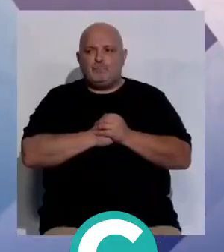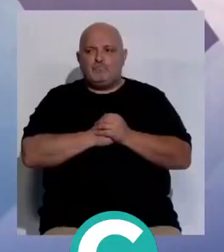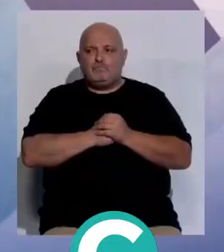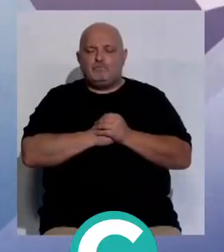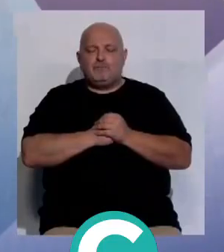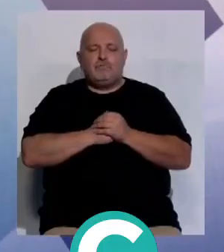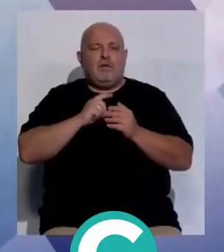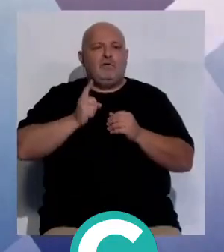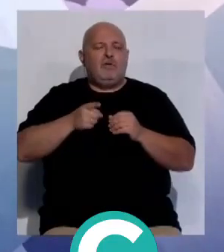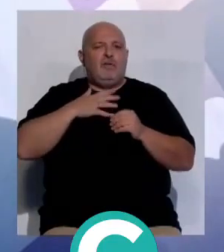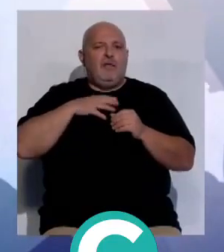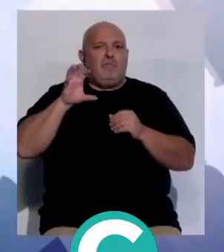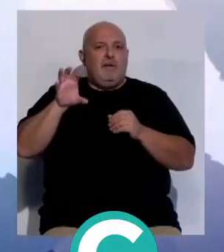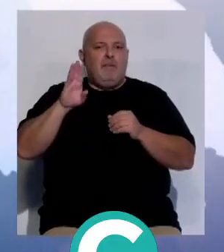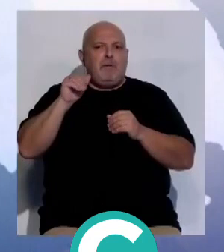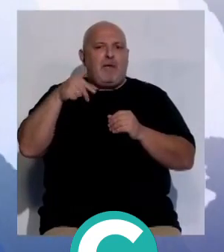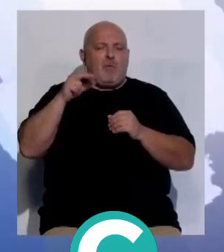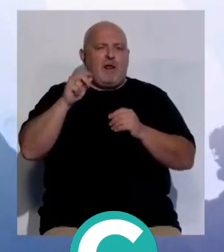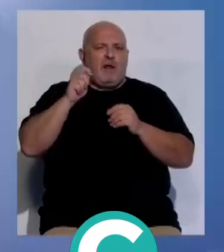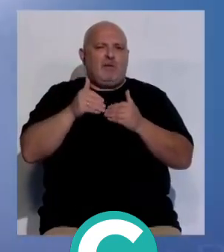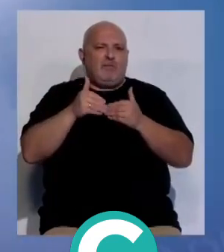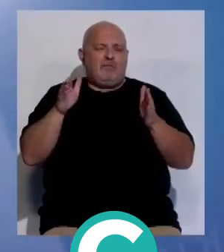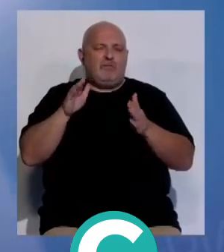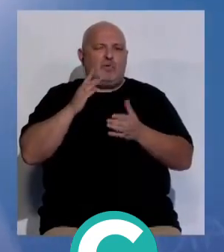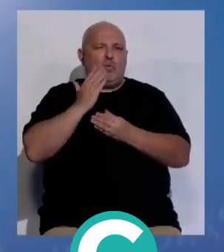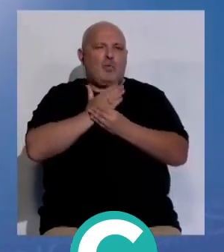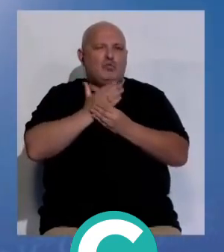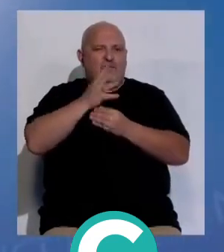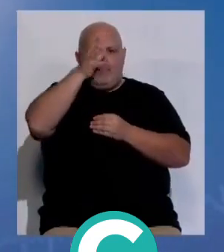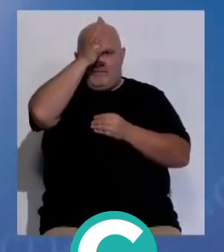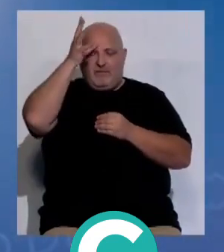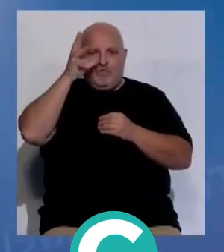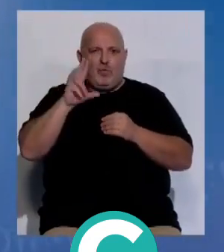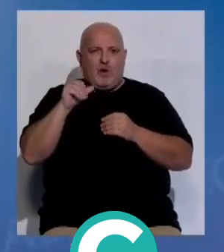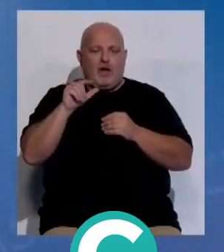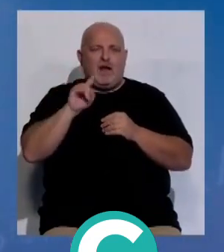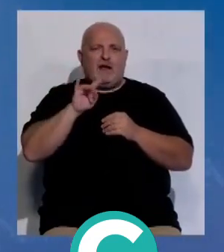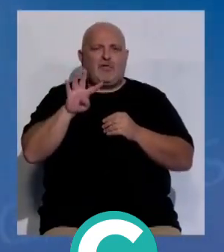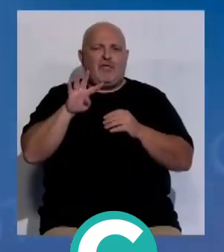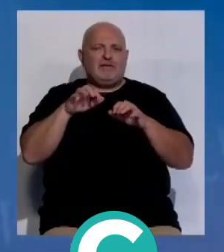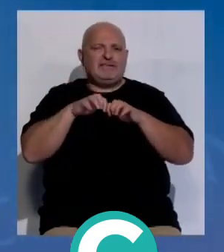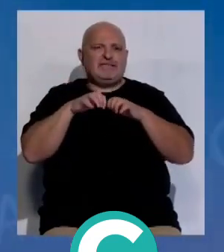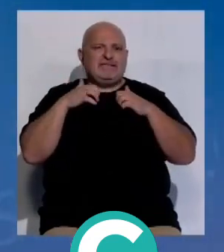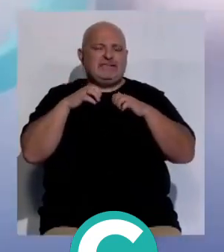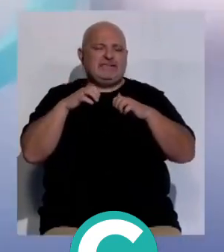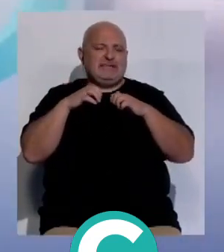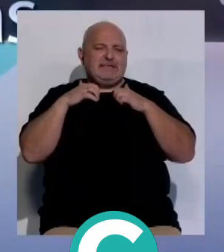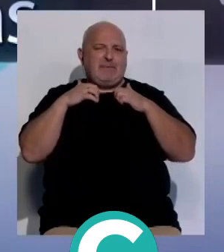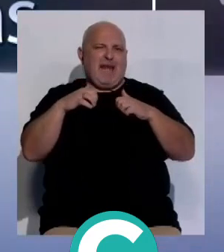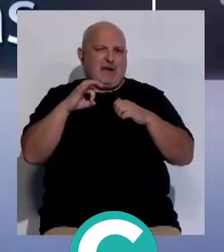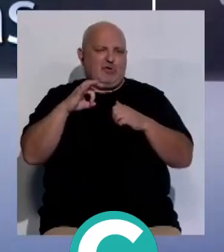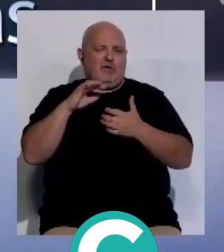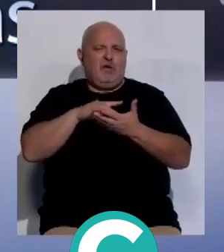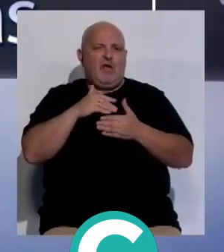La directora del país, Pepa Bueno inaugurará los cursos de verano de la UCA 14 seminarios que componen la